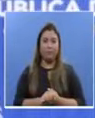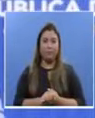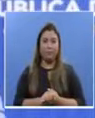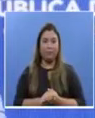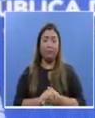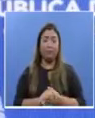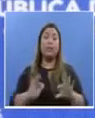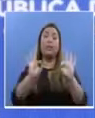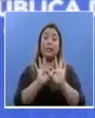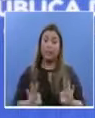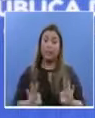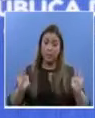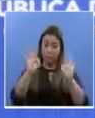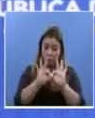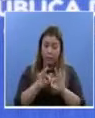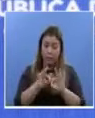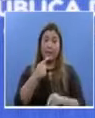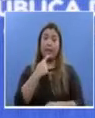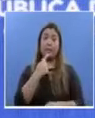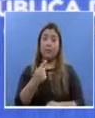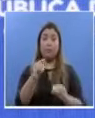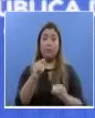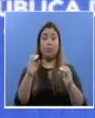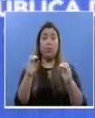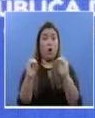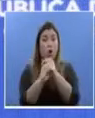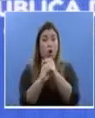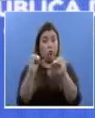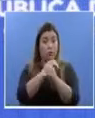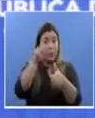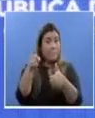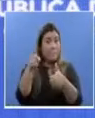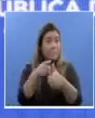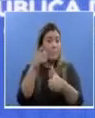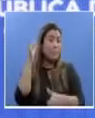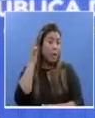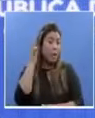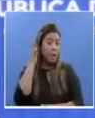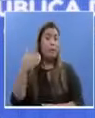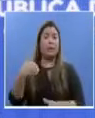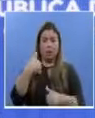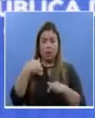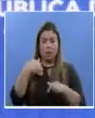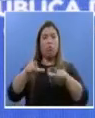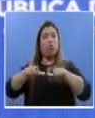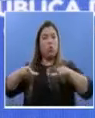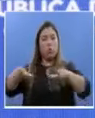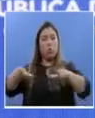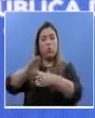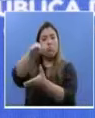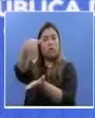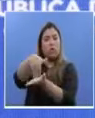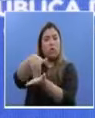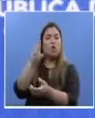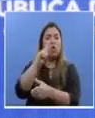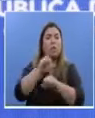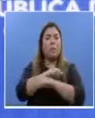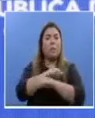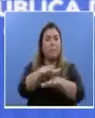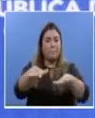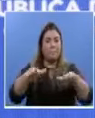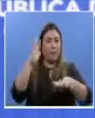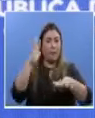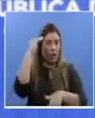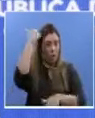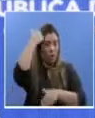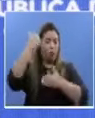Es importante destacar que el despacho de la primera dama mantiene su centro de donación de sangre en el Parque Recreativo